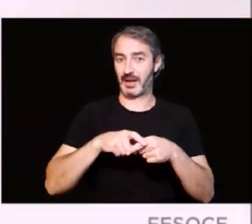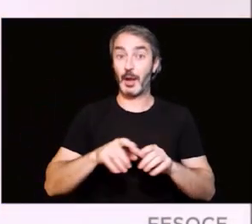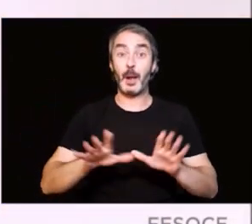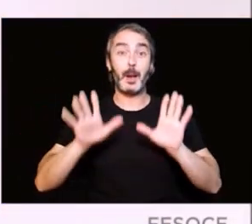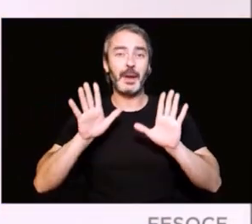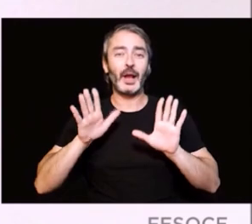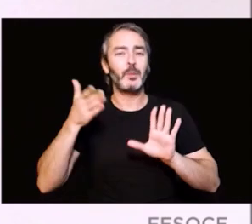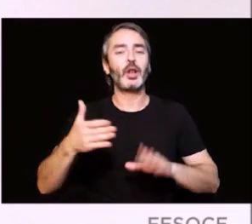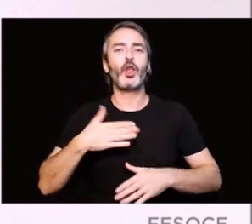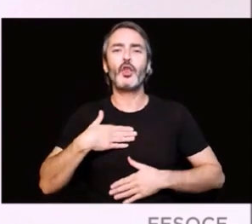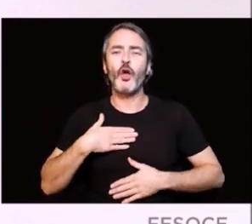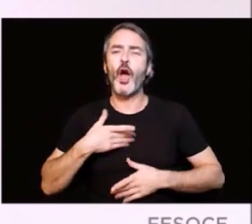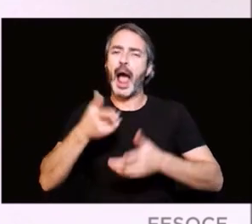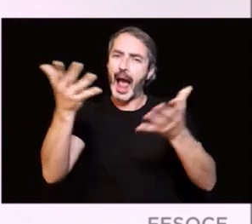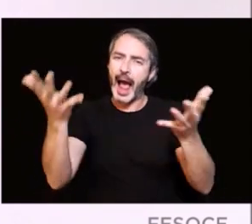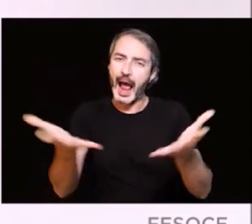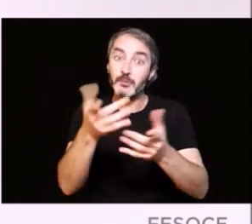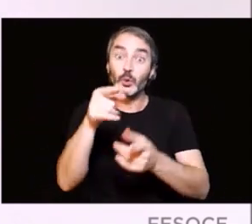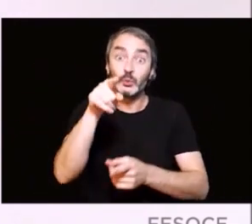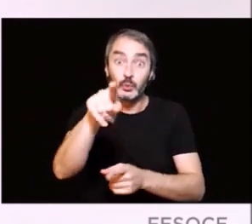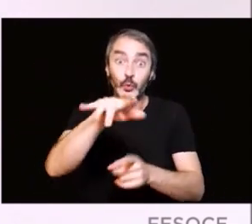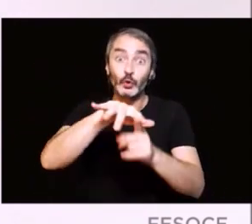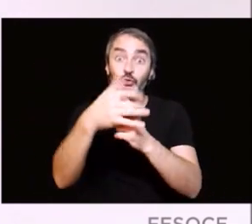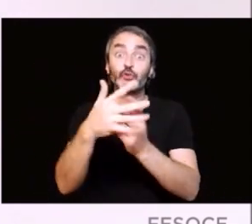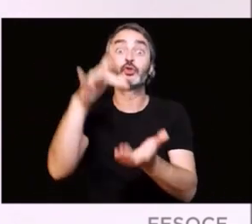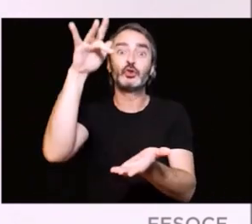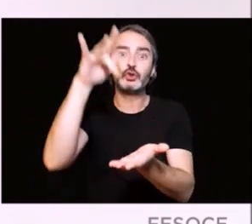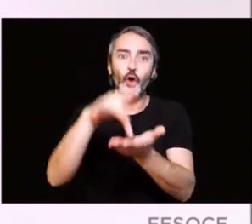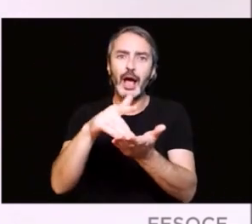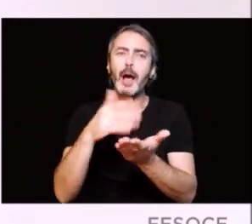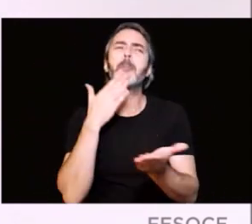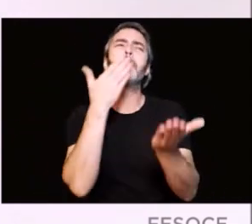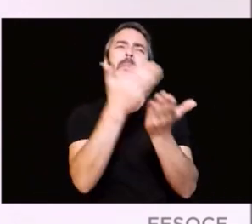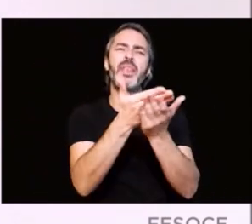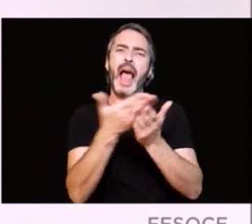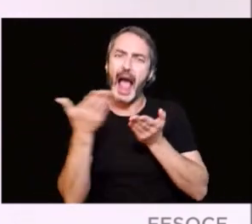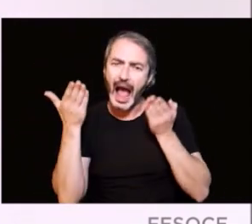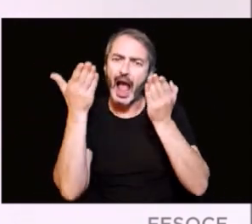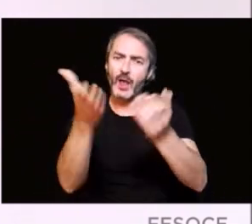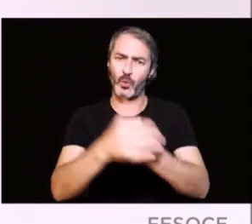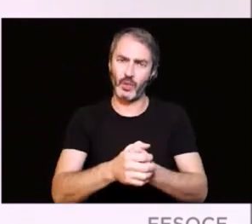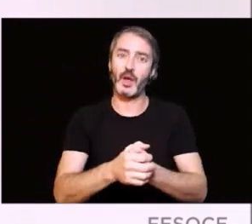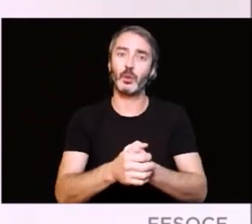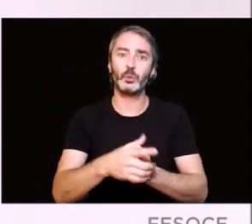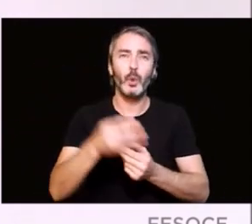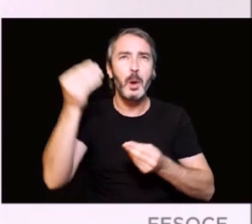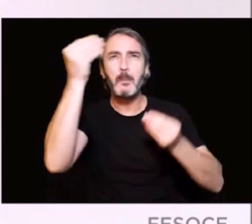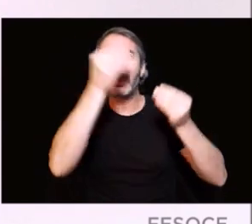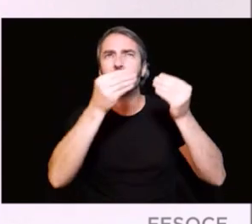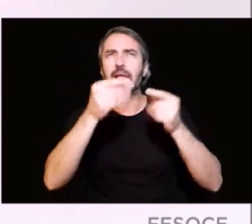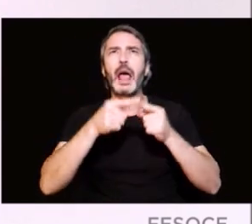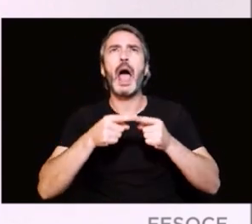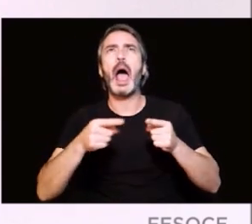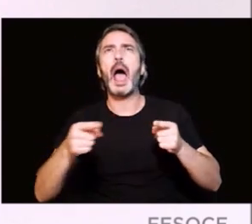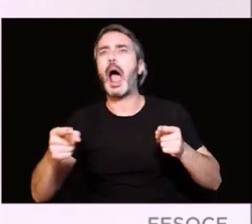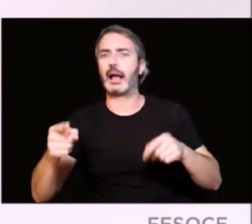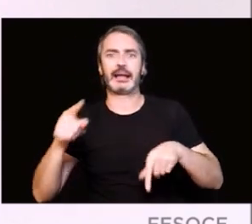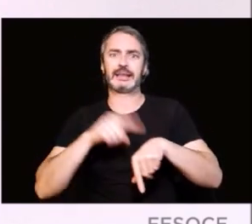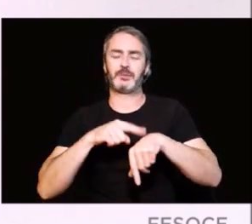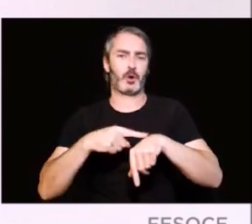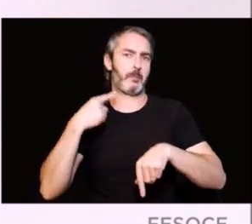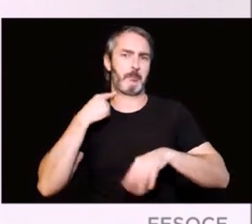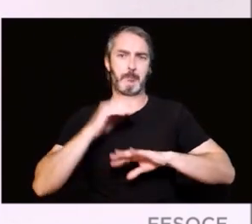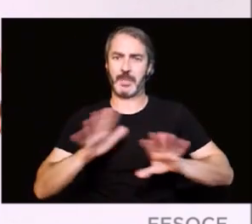sobre todo, me gustaría animarte a que si estás en esta situación, piedras ayuda. Mientras lo piensas, el tiempo pasa y se pierden